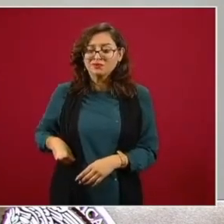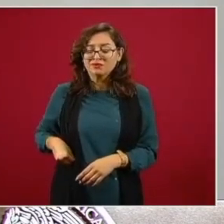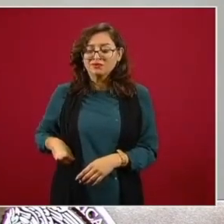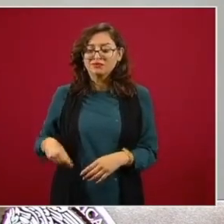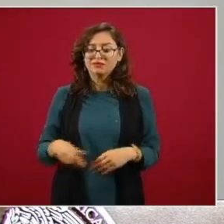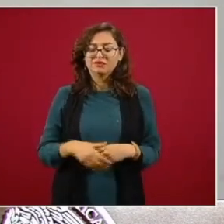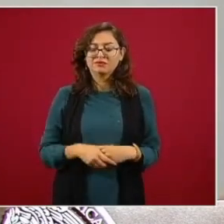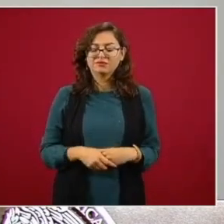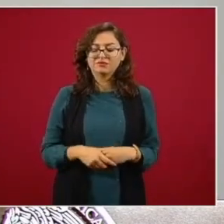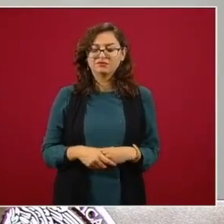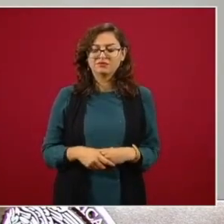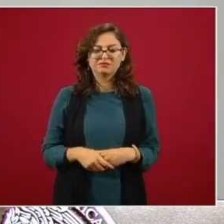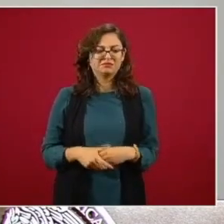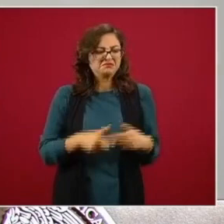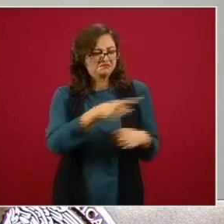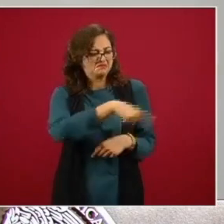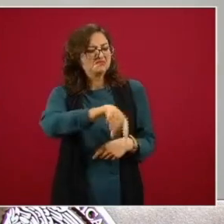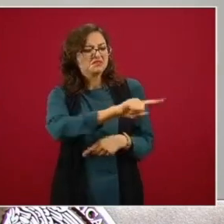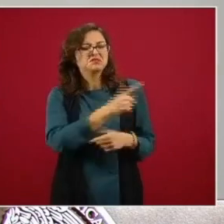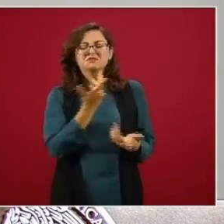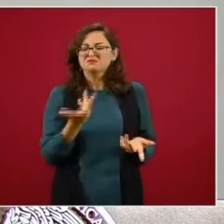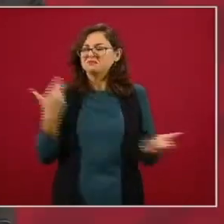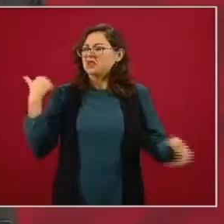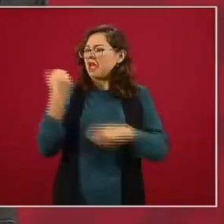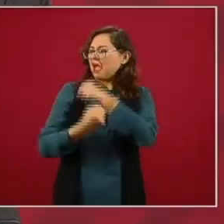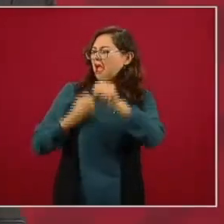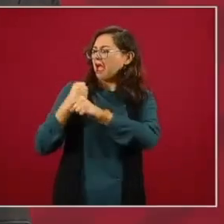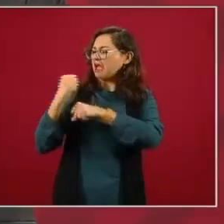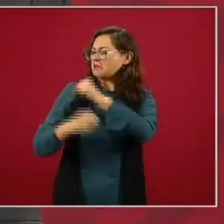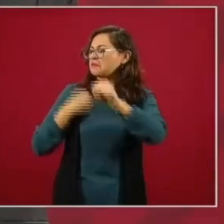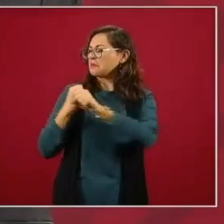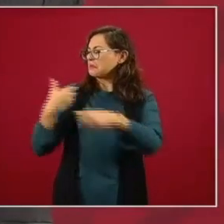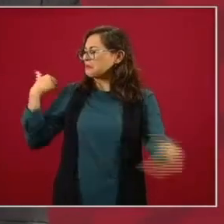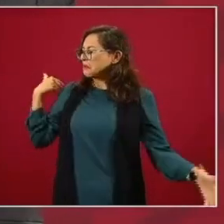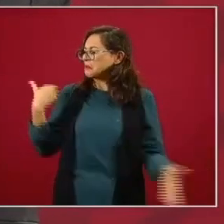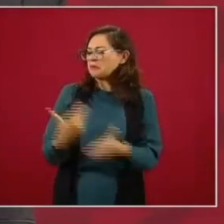¿qué hicieron? nada más